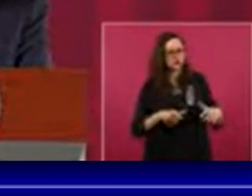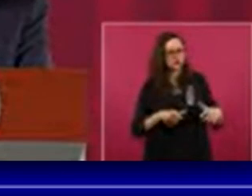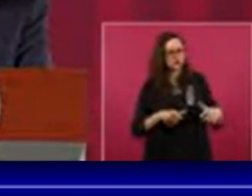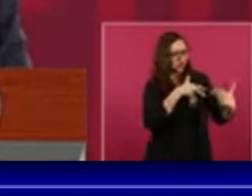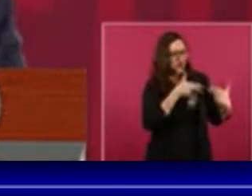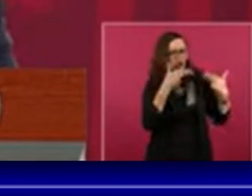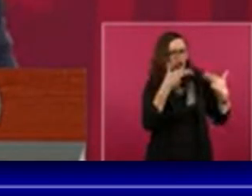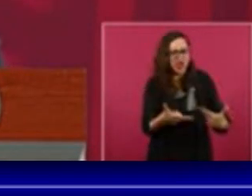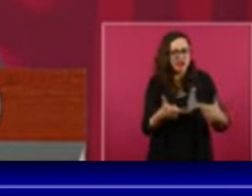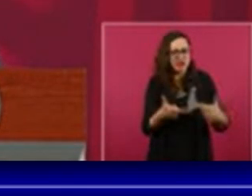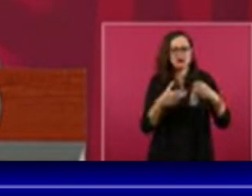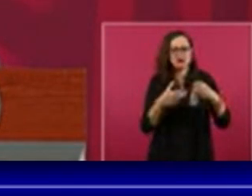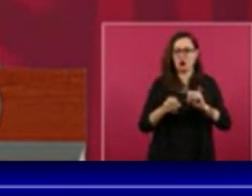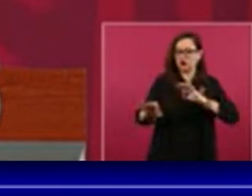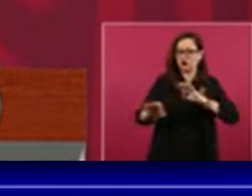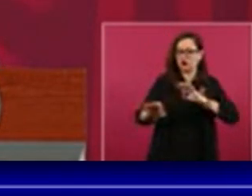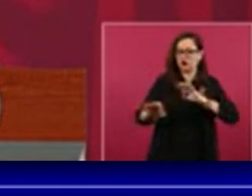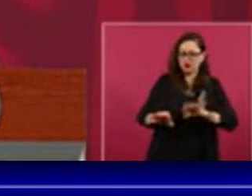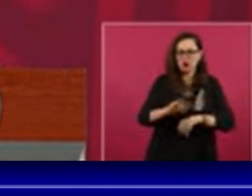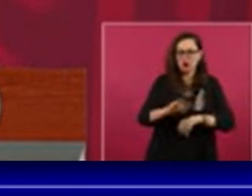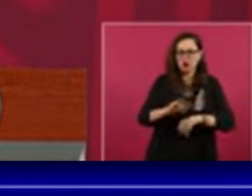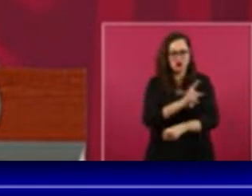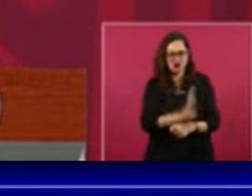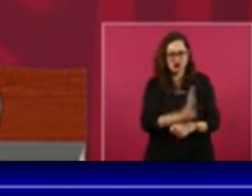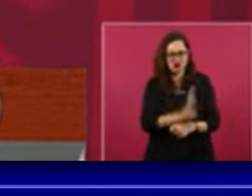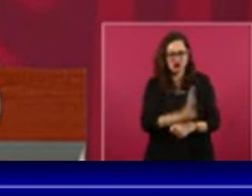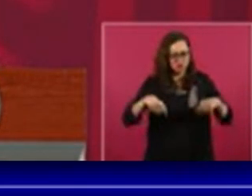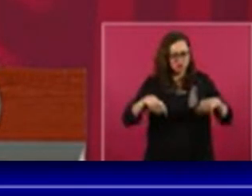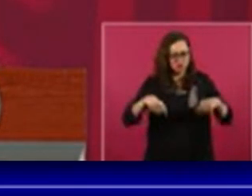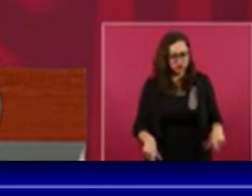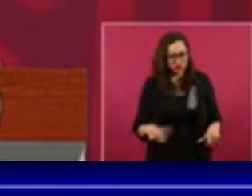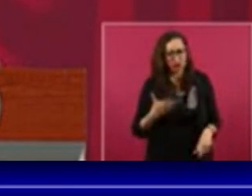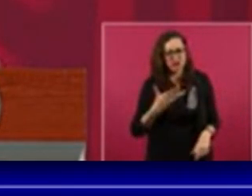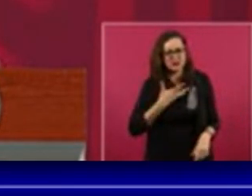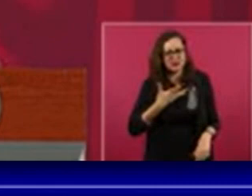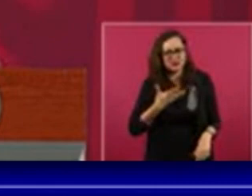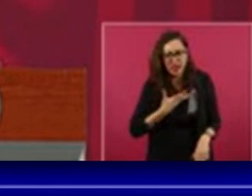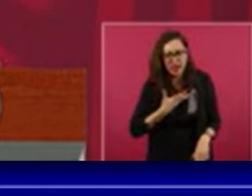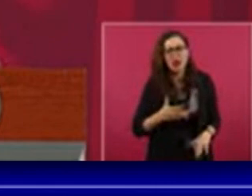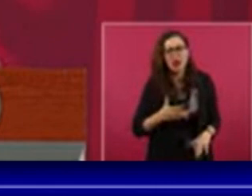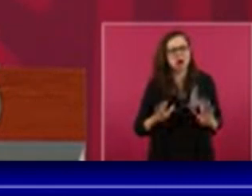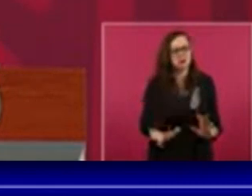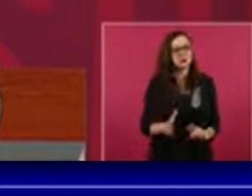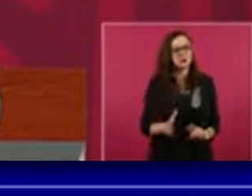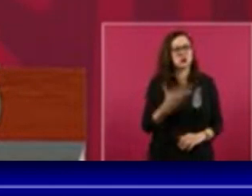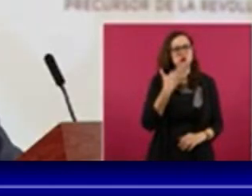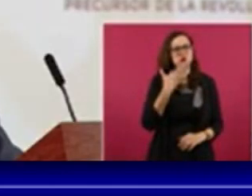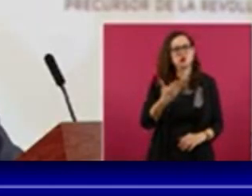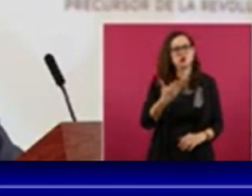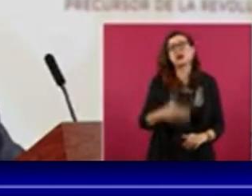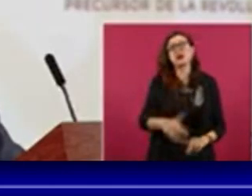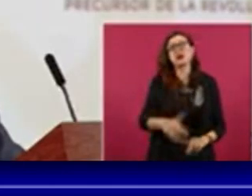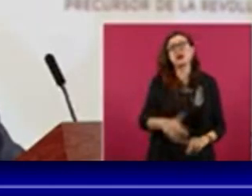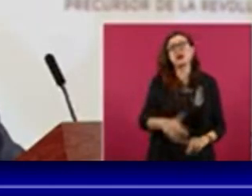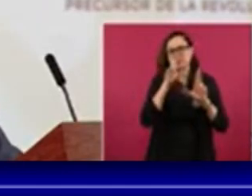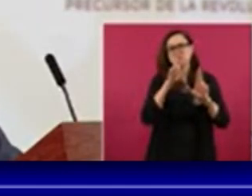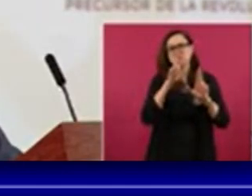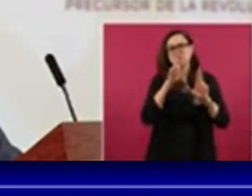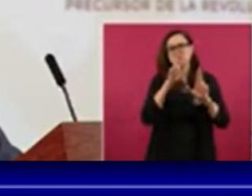Este tema concierne a todos los mexicanos. De verdad que es una importante